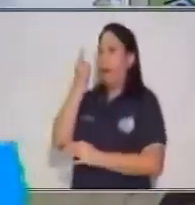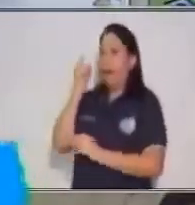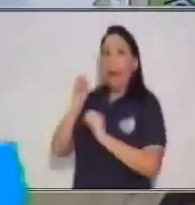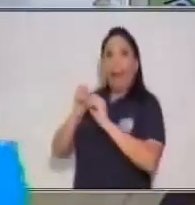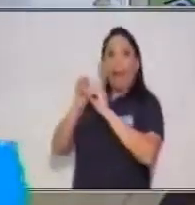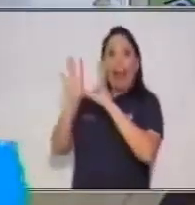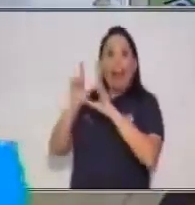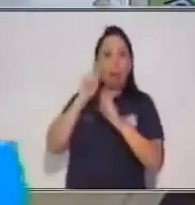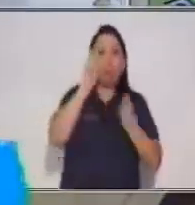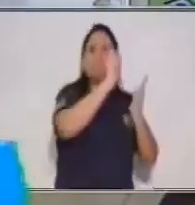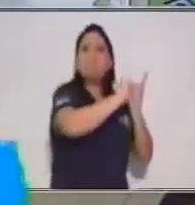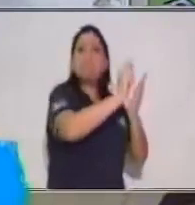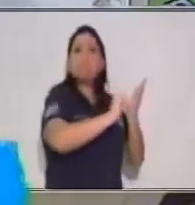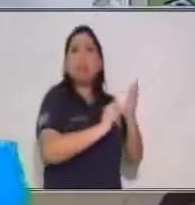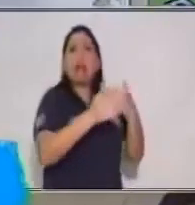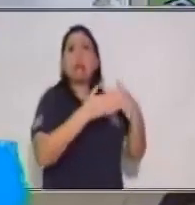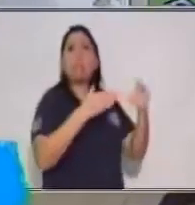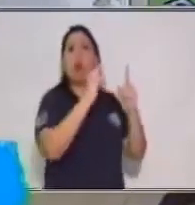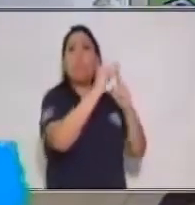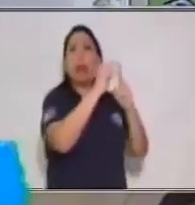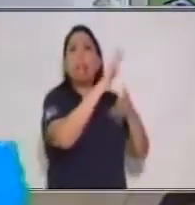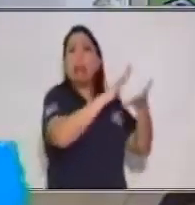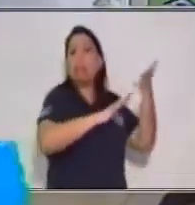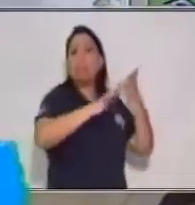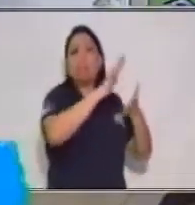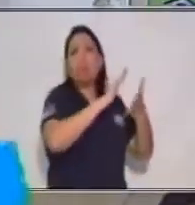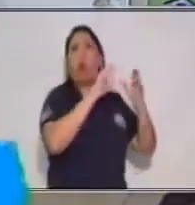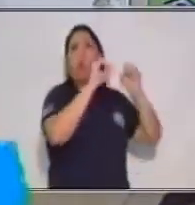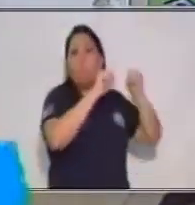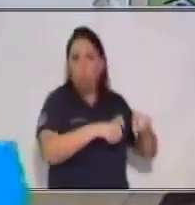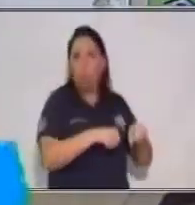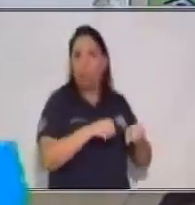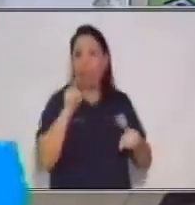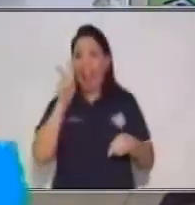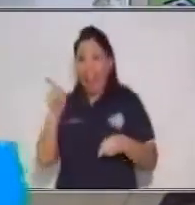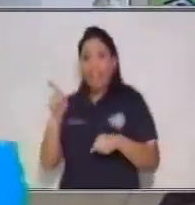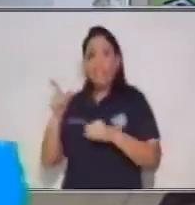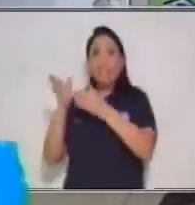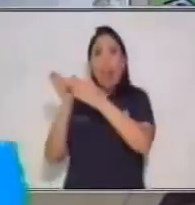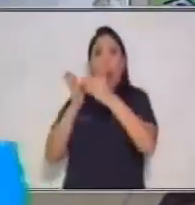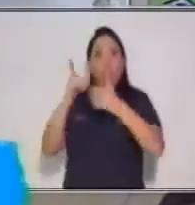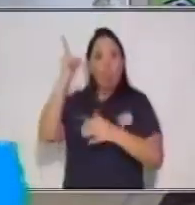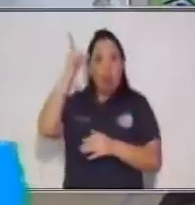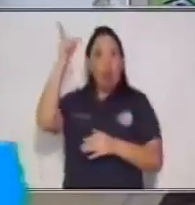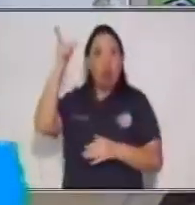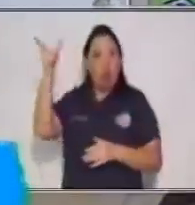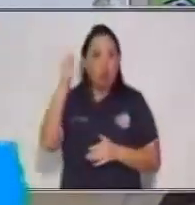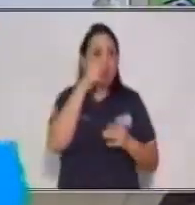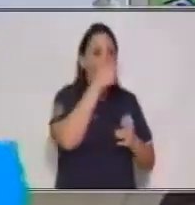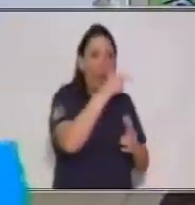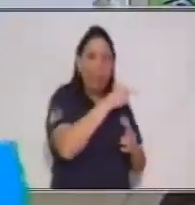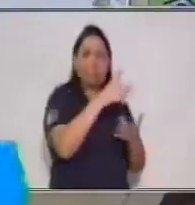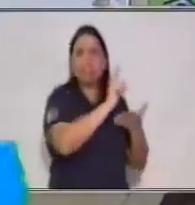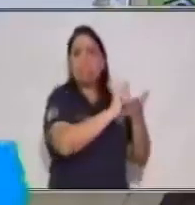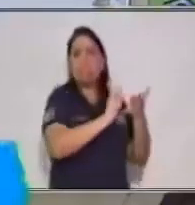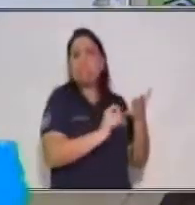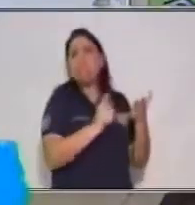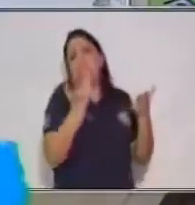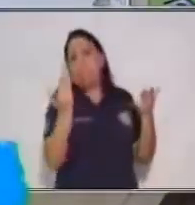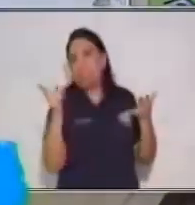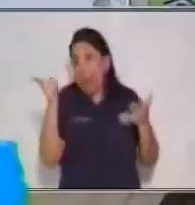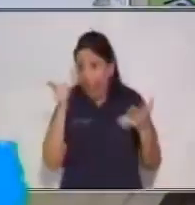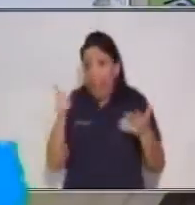Es seguir, es seguir un orden lógico y también que nos transmita significado. En ese sentido, la